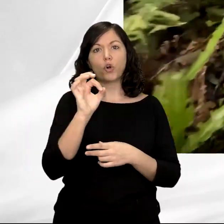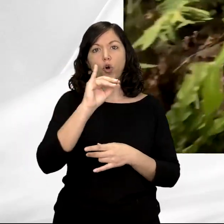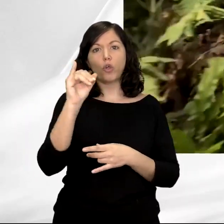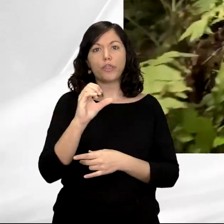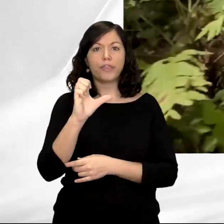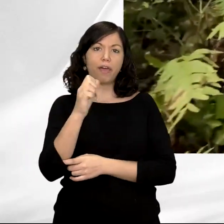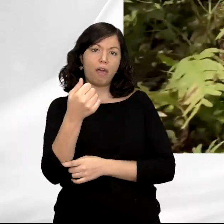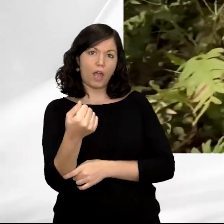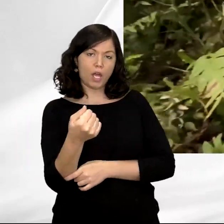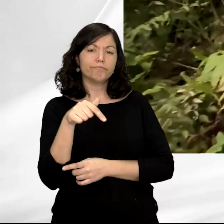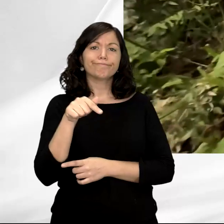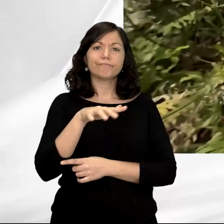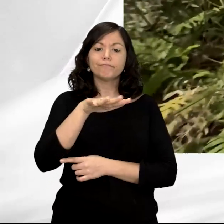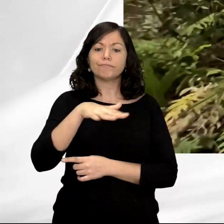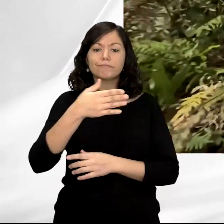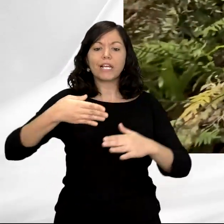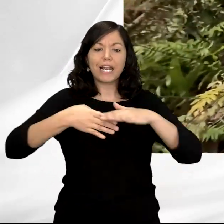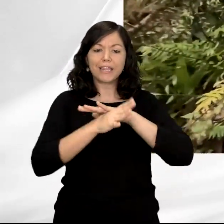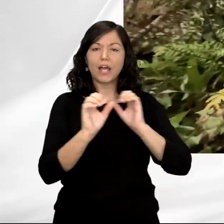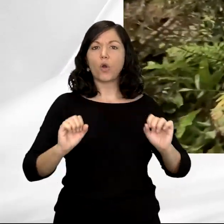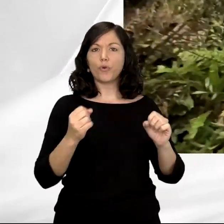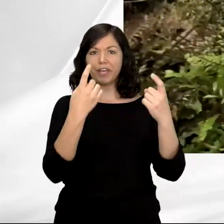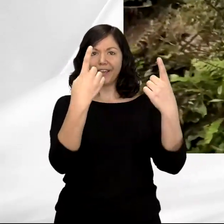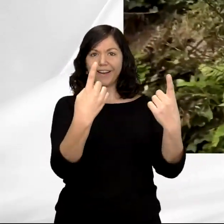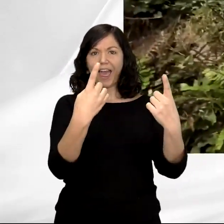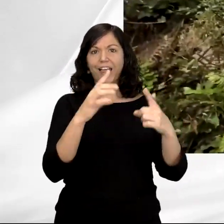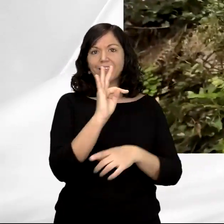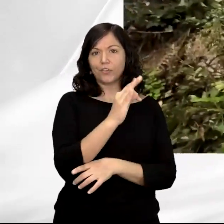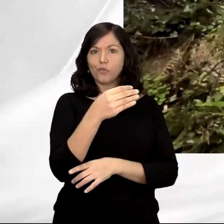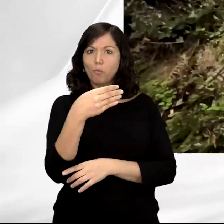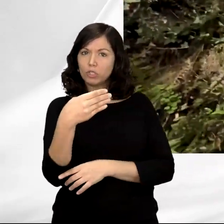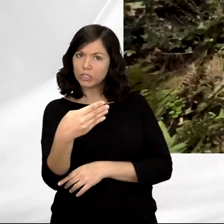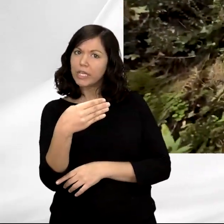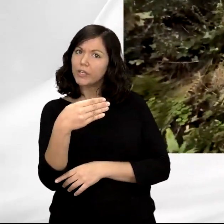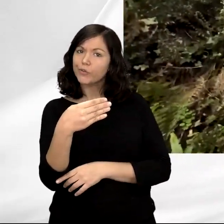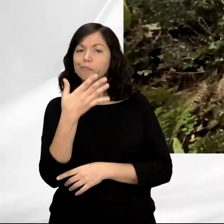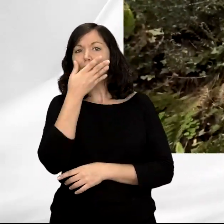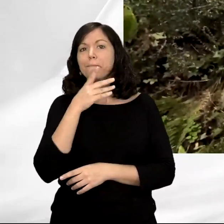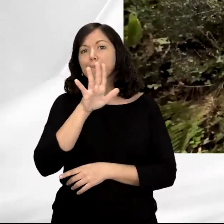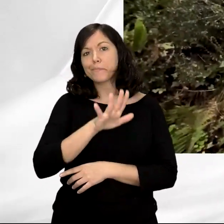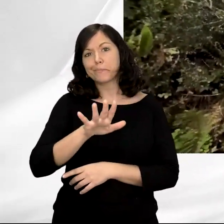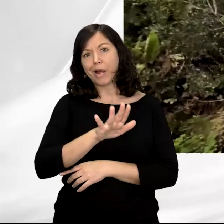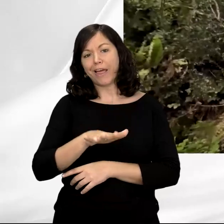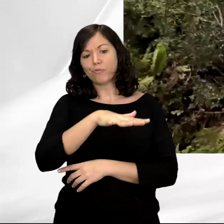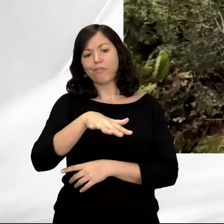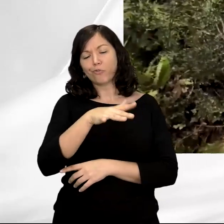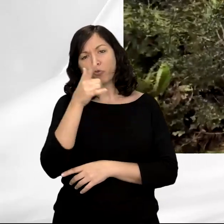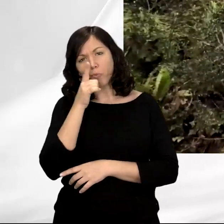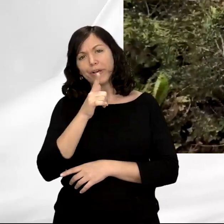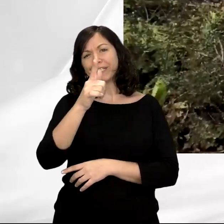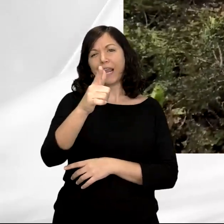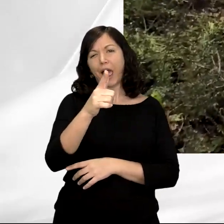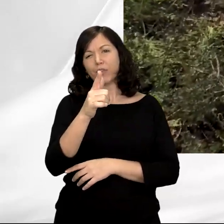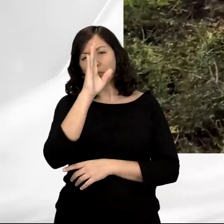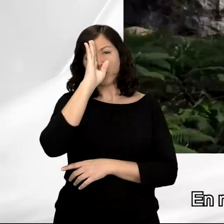zona es donde se localizaría la entrada original de Tito Bustillo. Parece un sitio un poco aislado, un poco